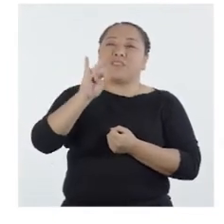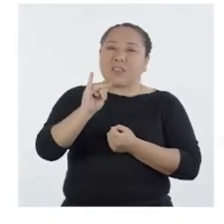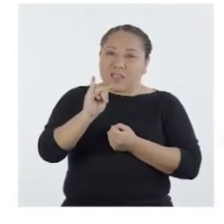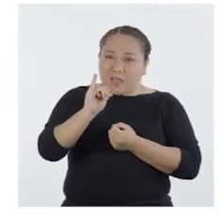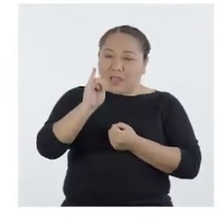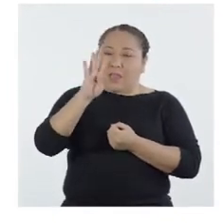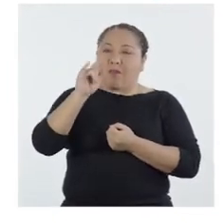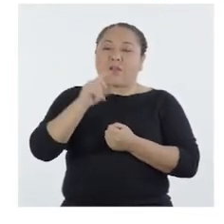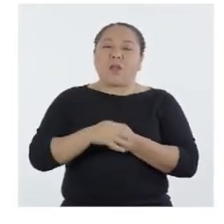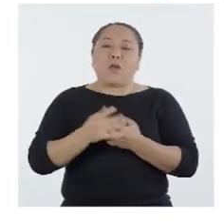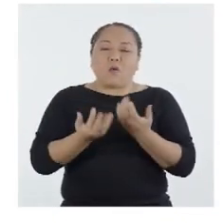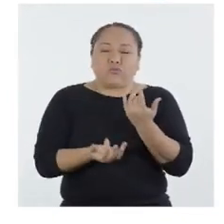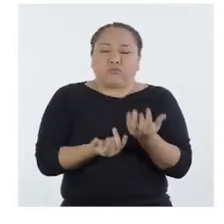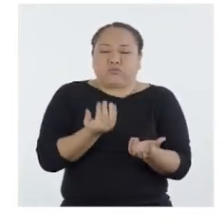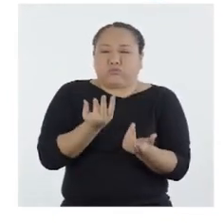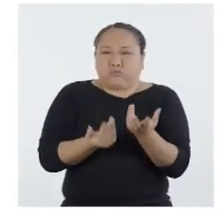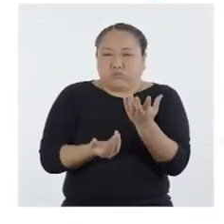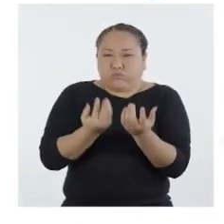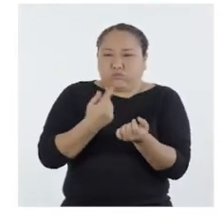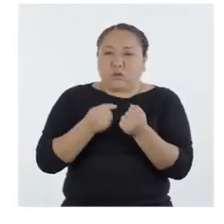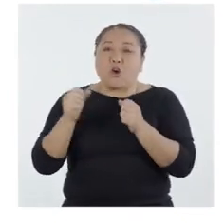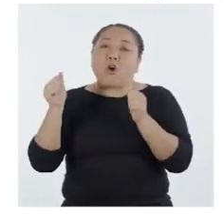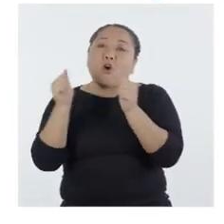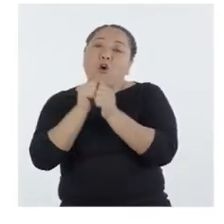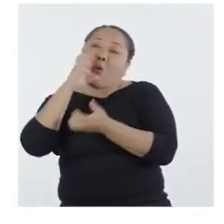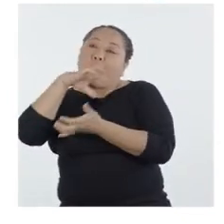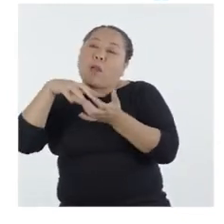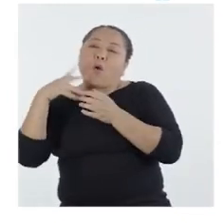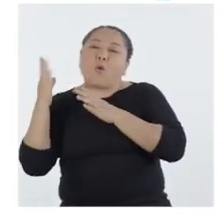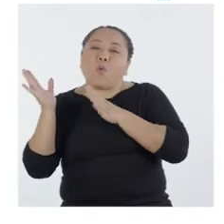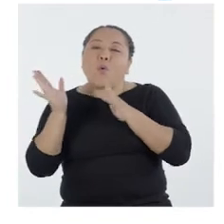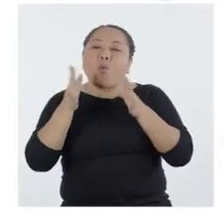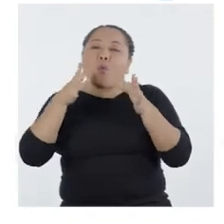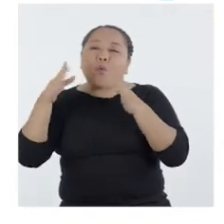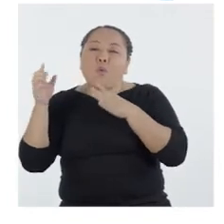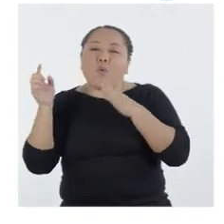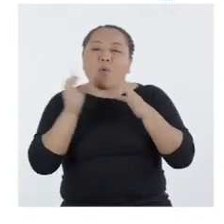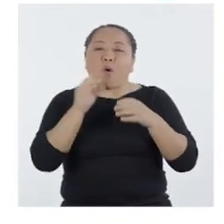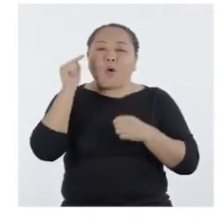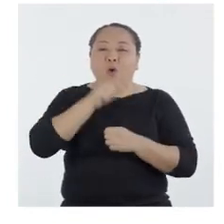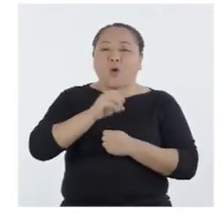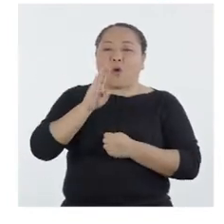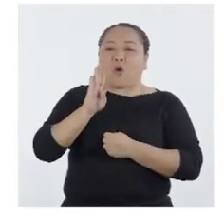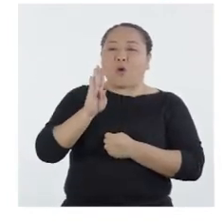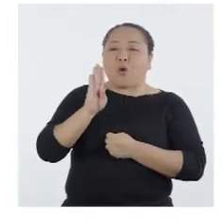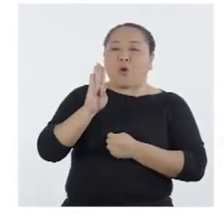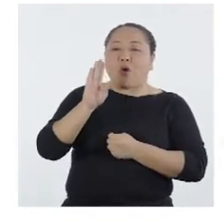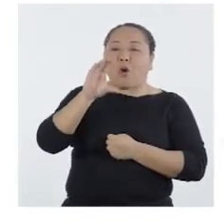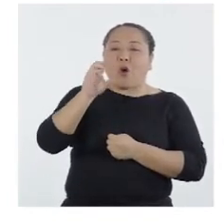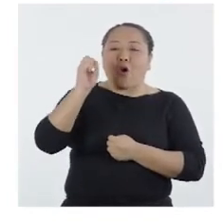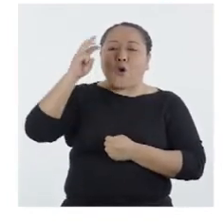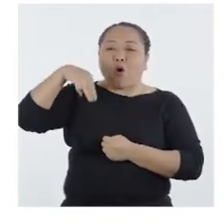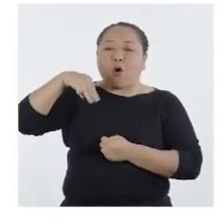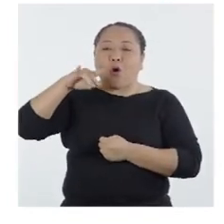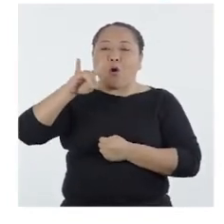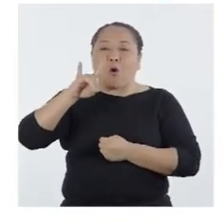arder, como el oxígeno, se llama comburente. Y el calor o la